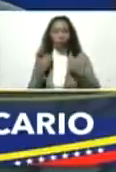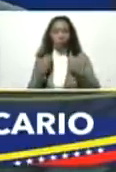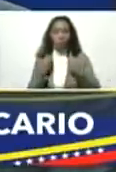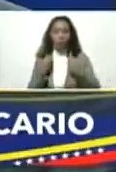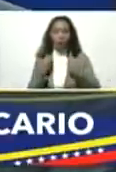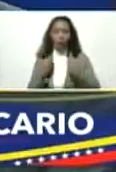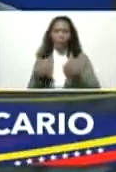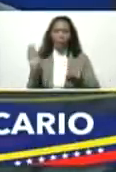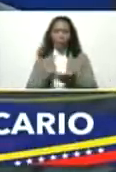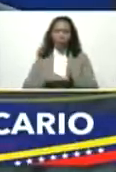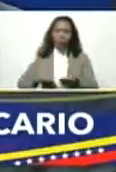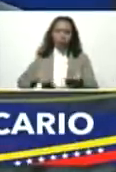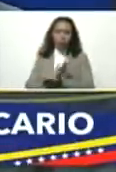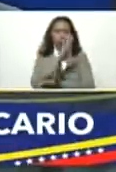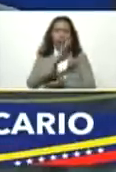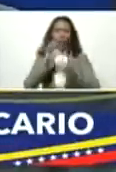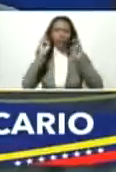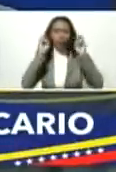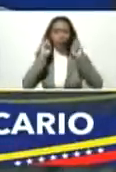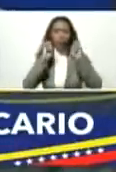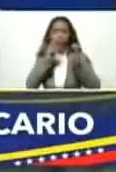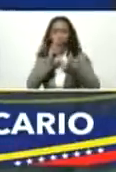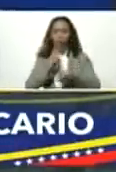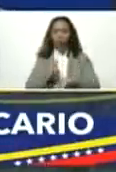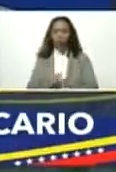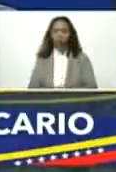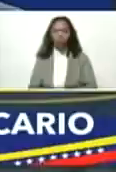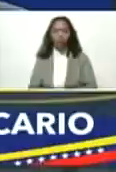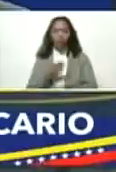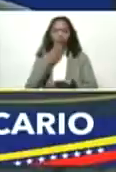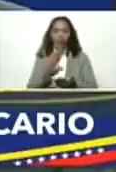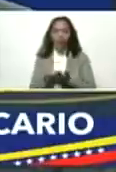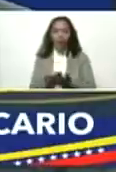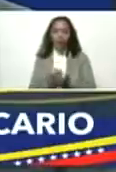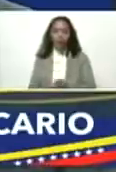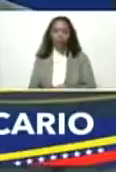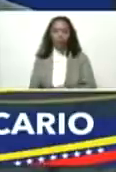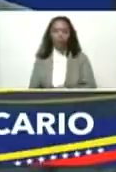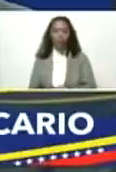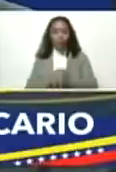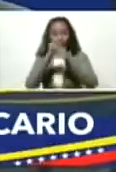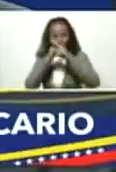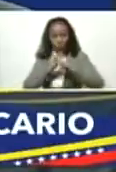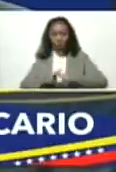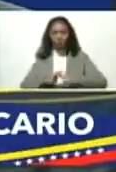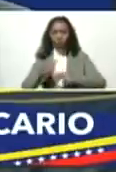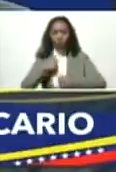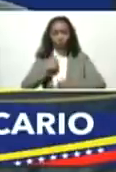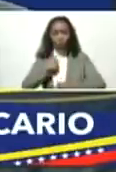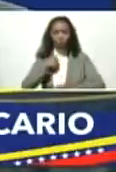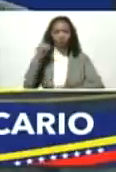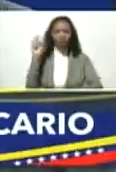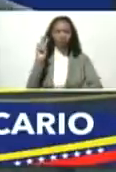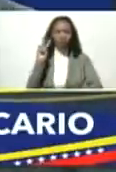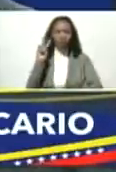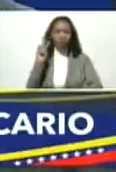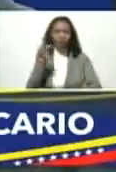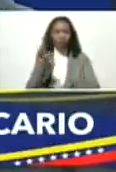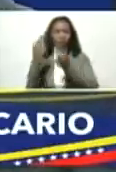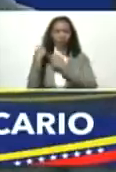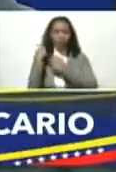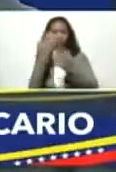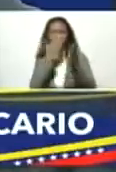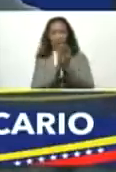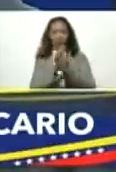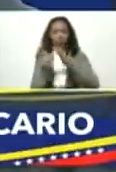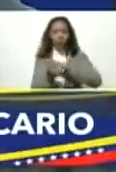impulsar el motor bancario agradecido y honrado estoy como venezolano responsable al frente de